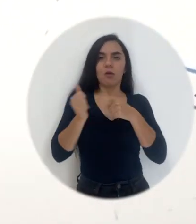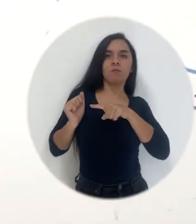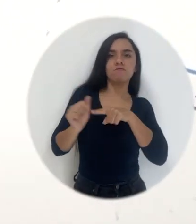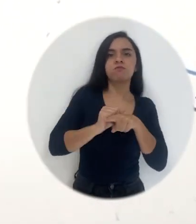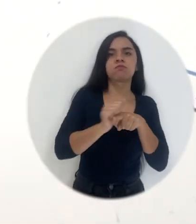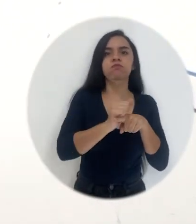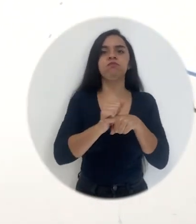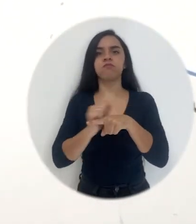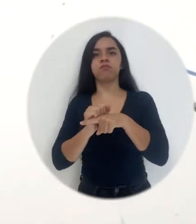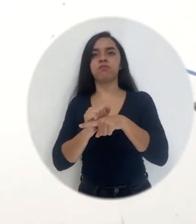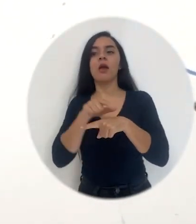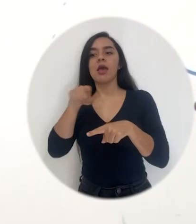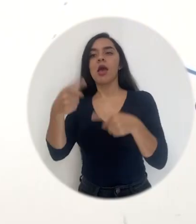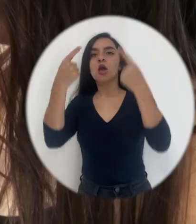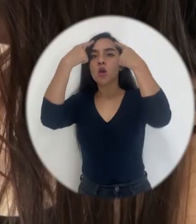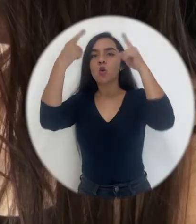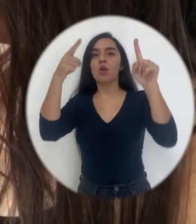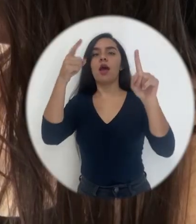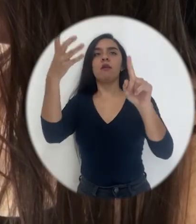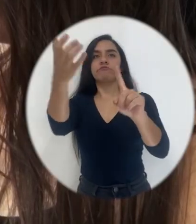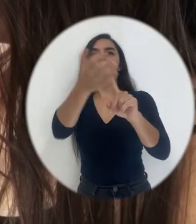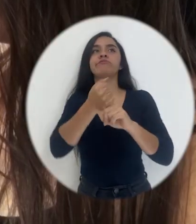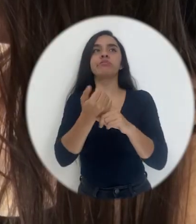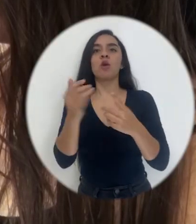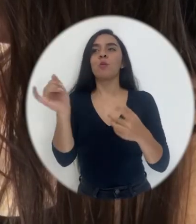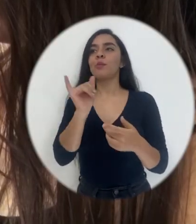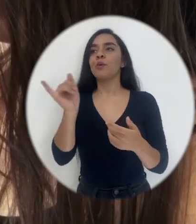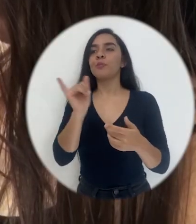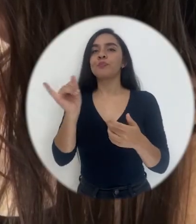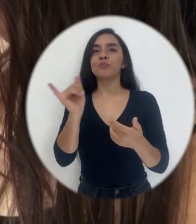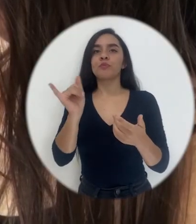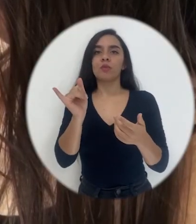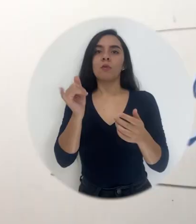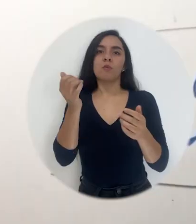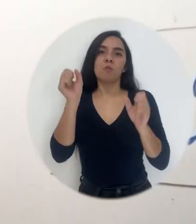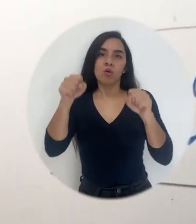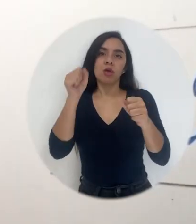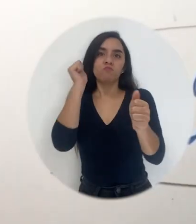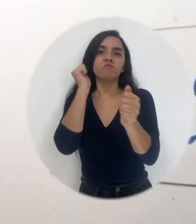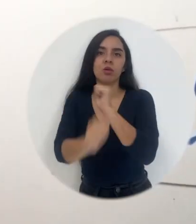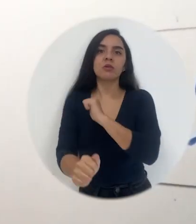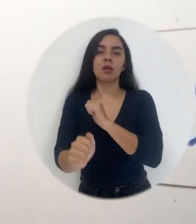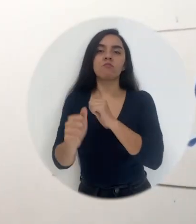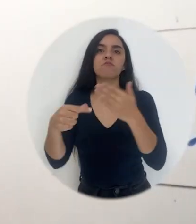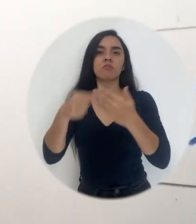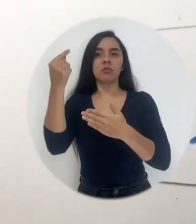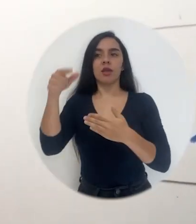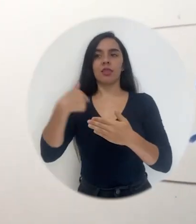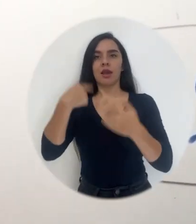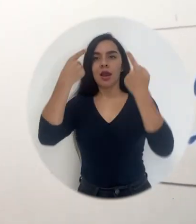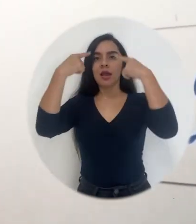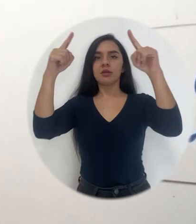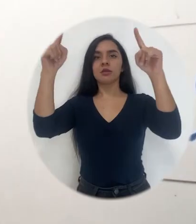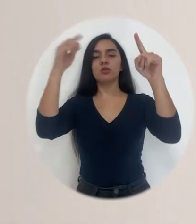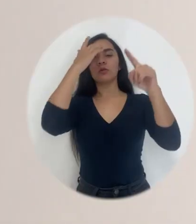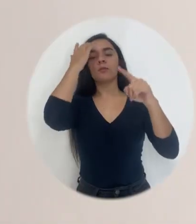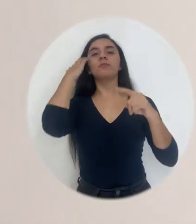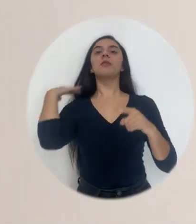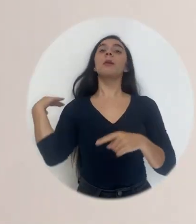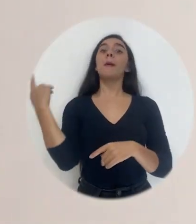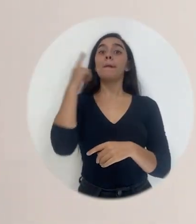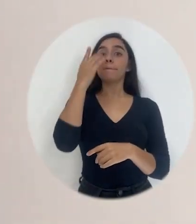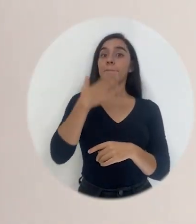aula para obtener y, obviamente, digamos que ganar o pasar el año, obtener el éxito en eso.